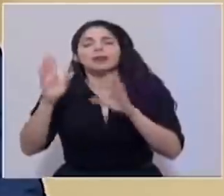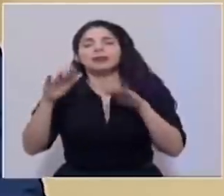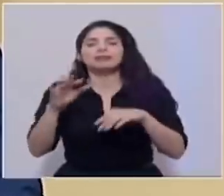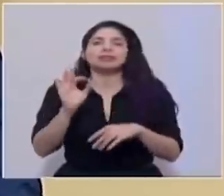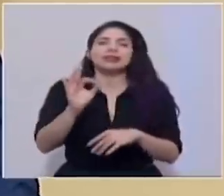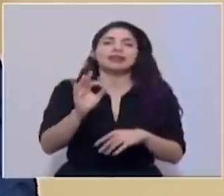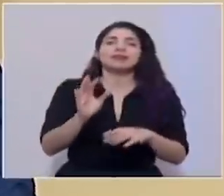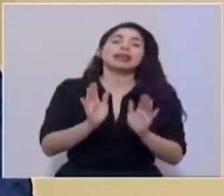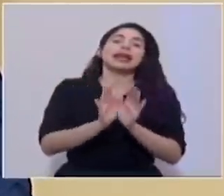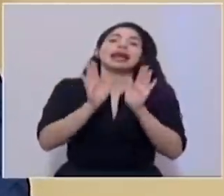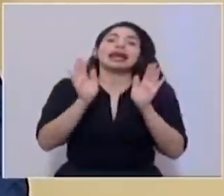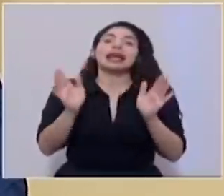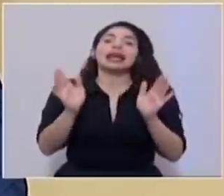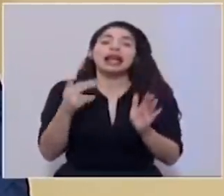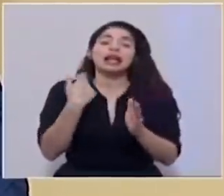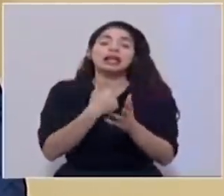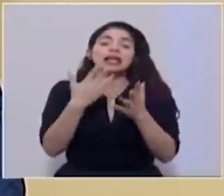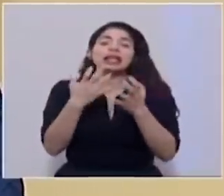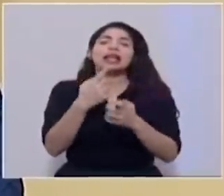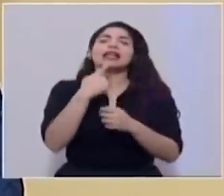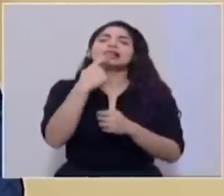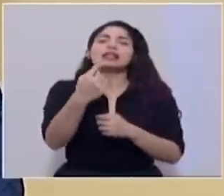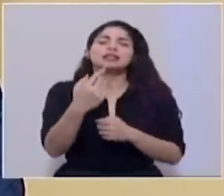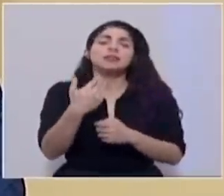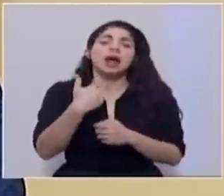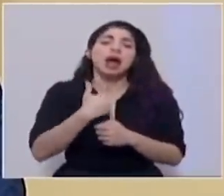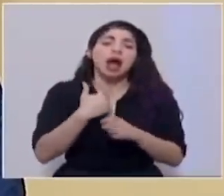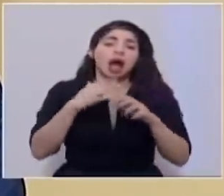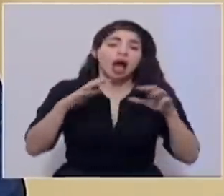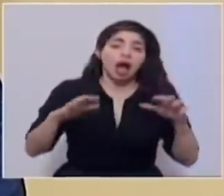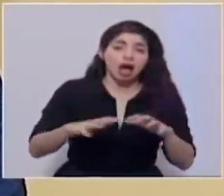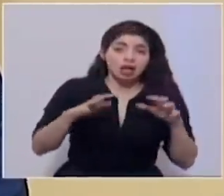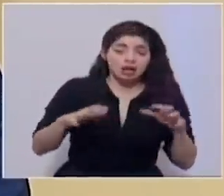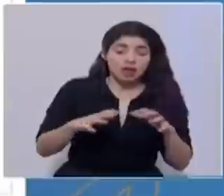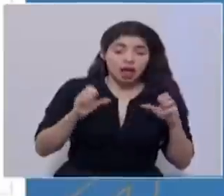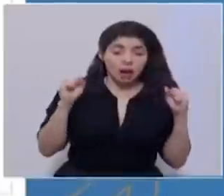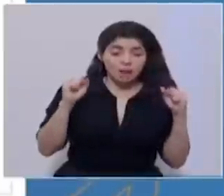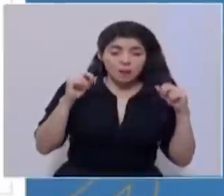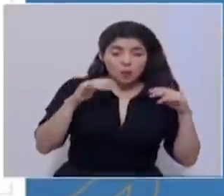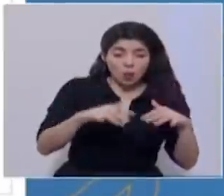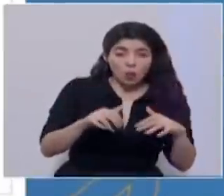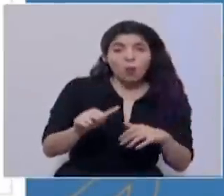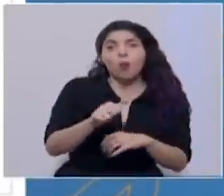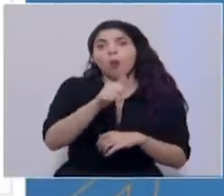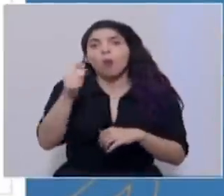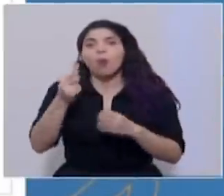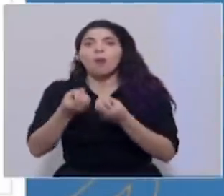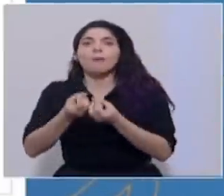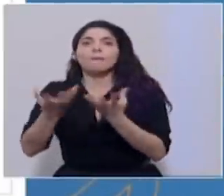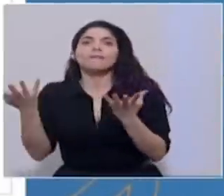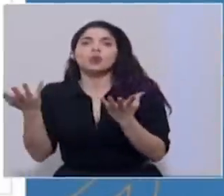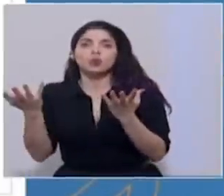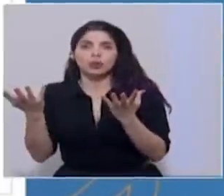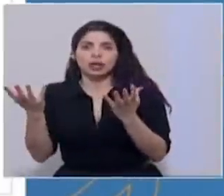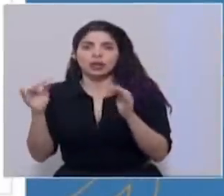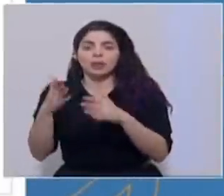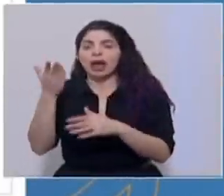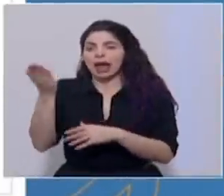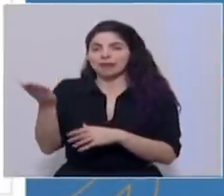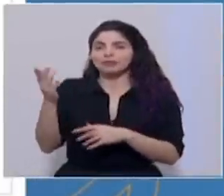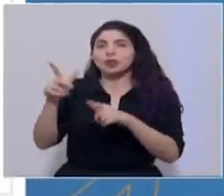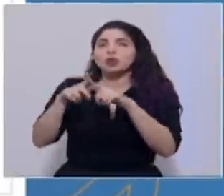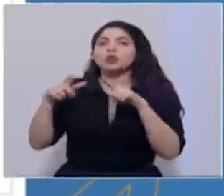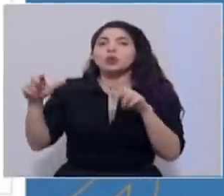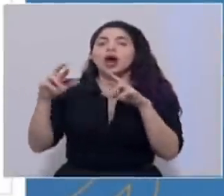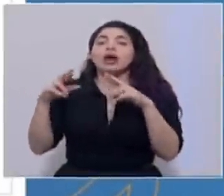en general, lo que queremos decir es que hay actividades que son de concentración masiva y otras que reúnen público, ahí están los sitios de